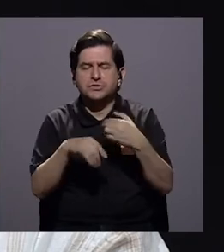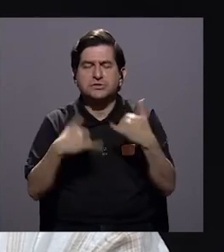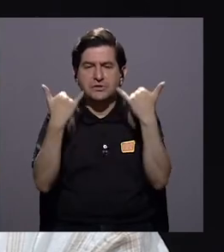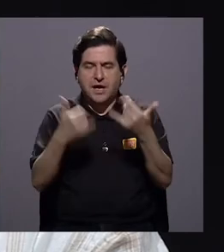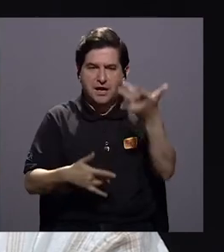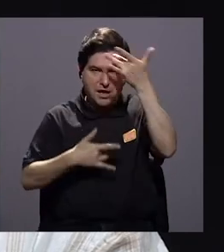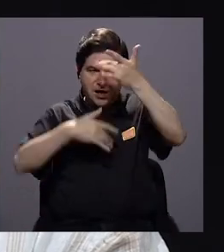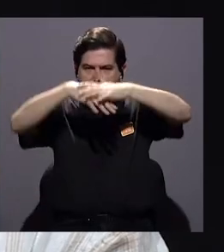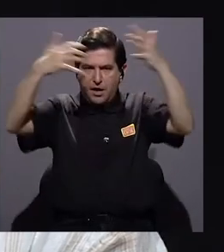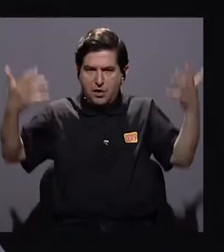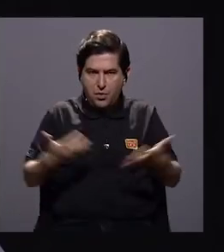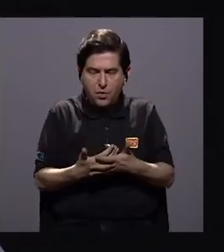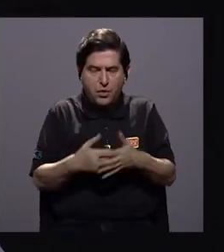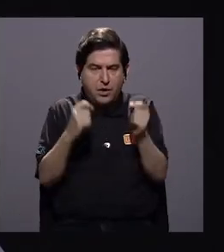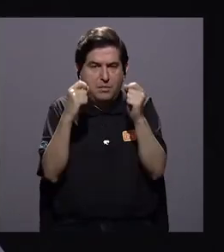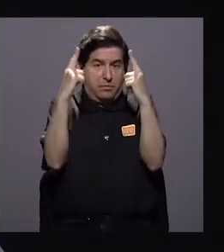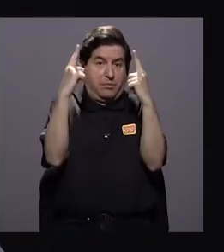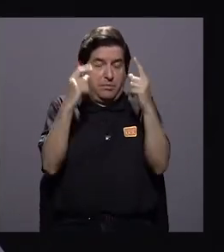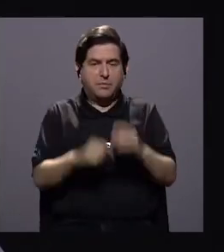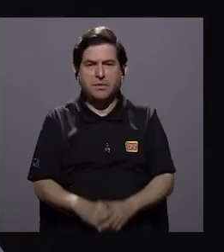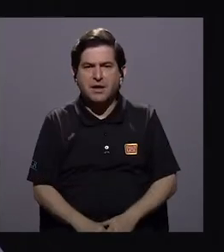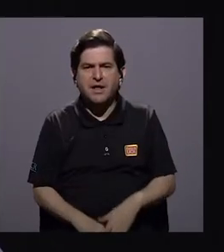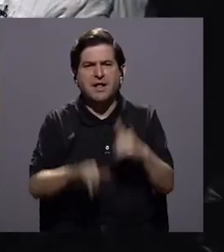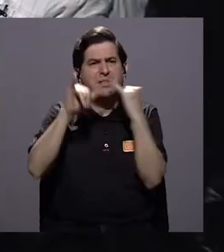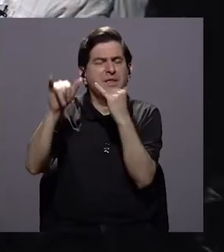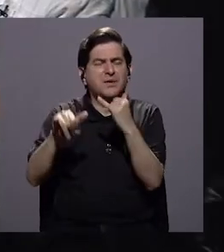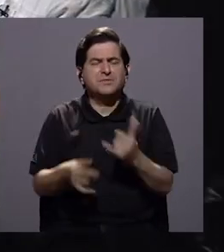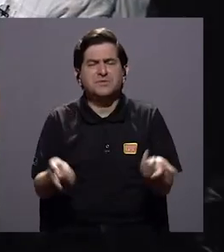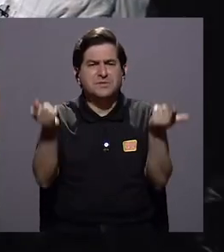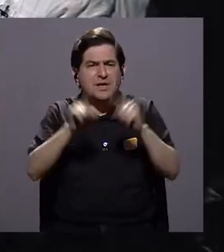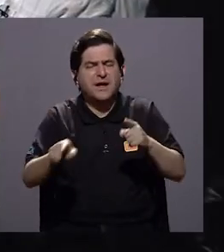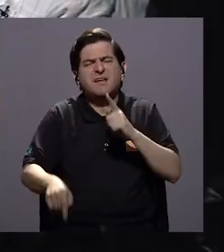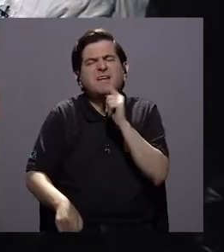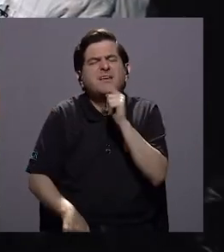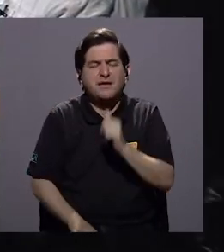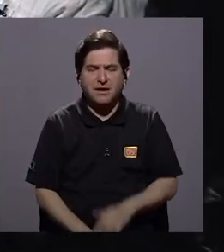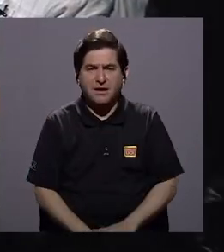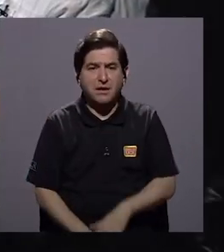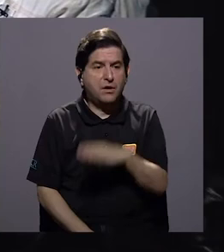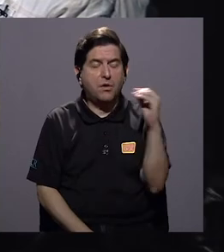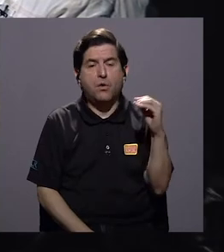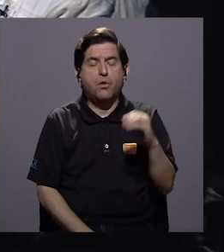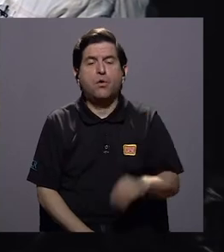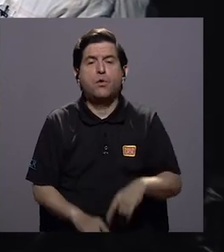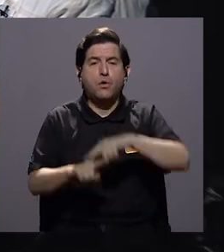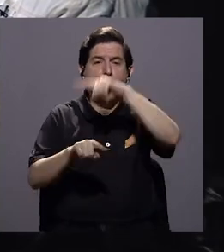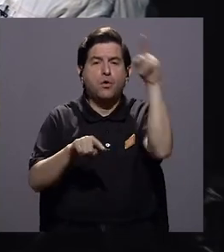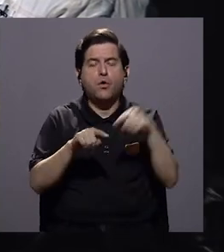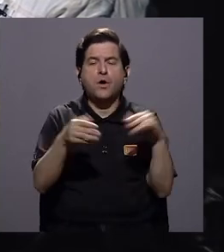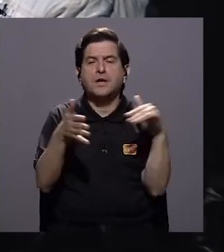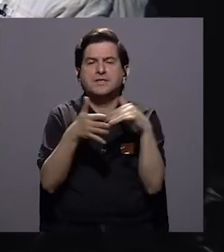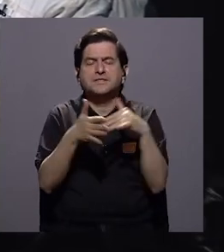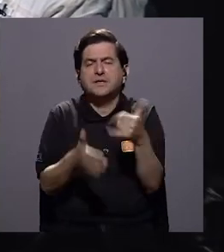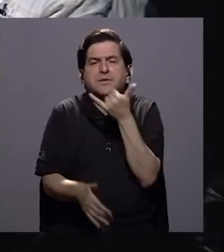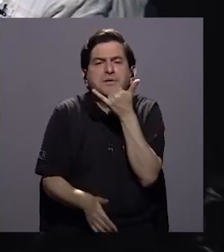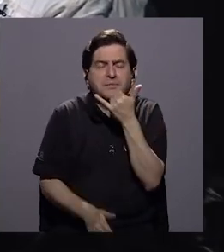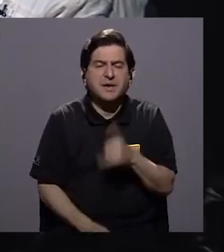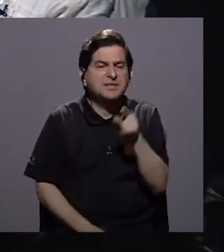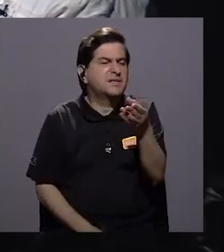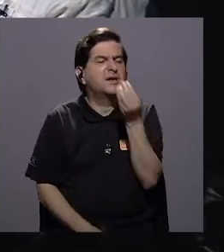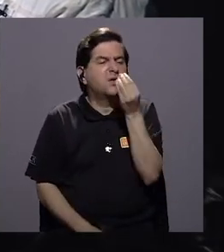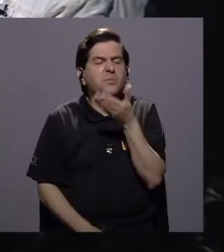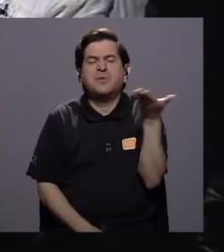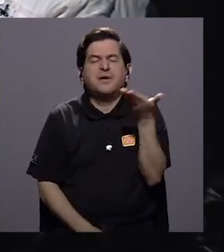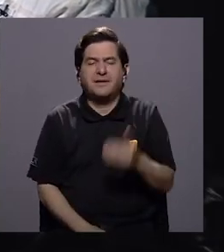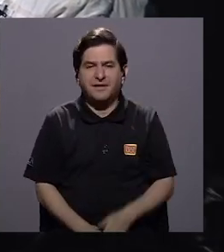ocurriendo en esta pandemia. Es impresionante. ¿Quién puede denunciar? ¿Qué está pasando con ellos? ¿Qué va a pasar con el ciclo escolar? ¿A dónde están